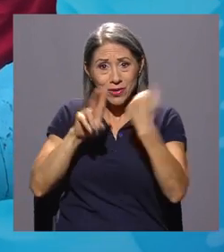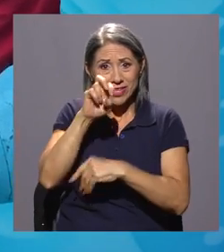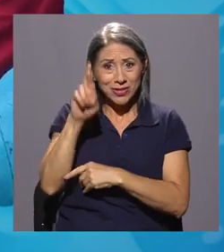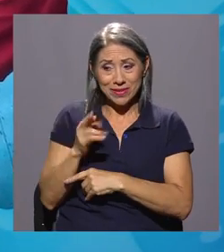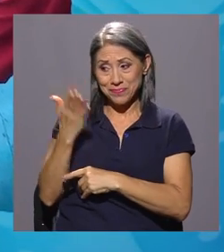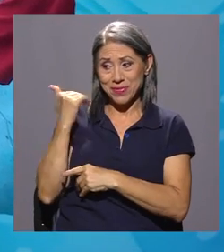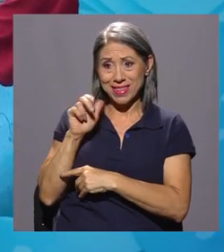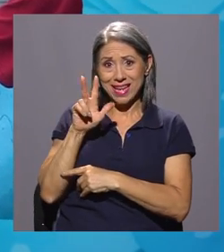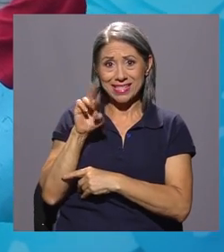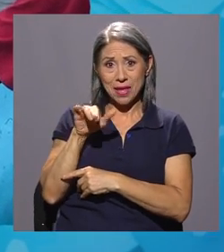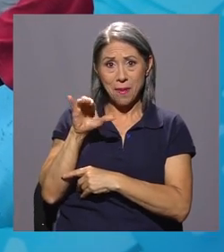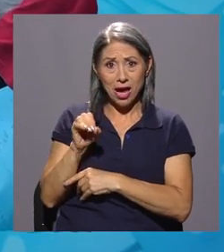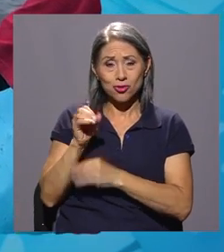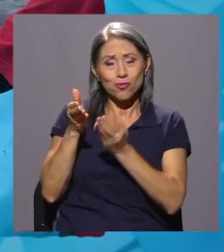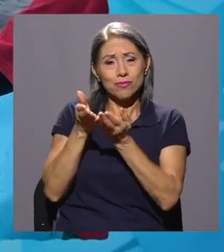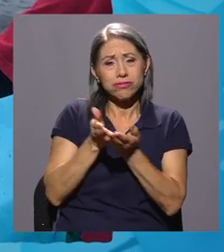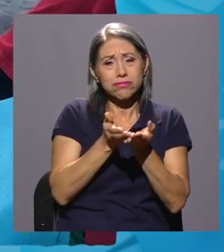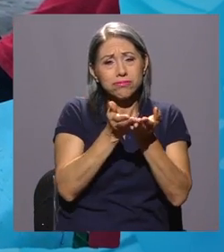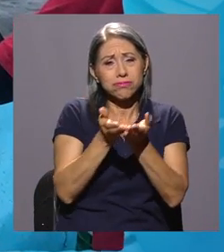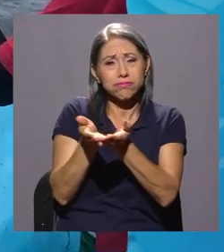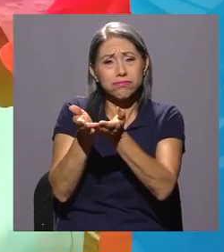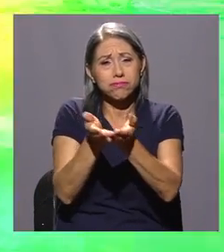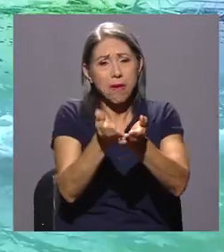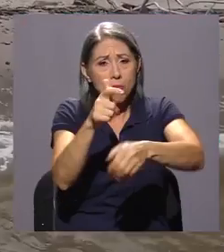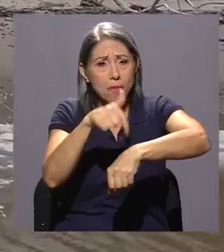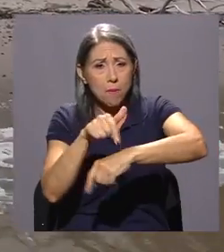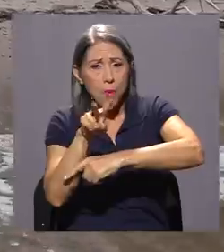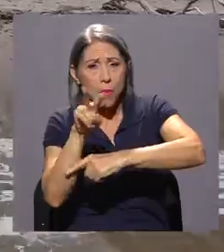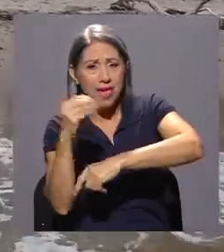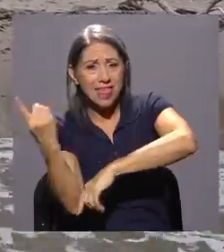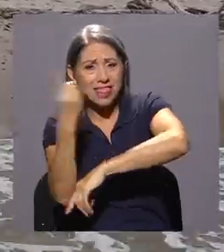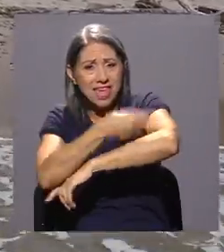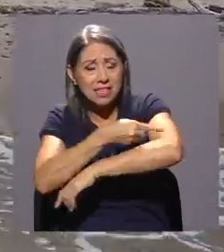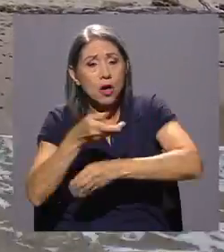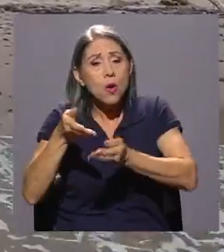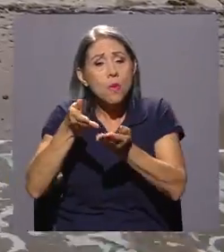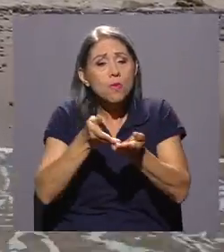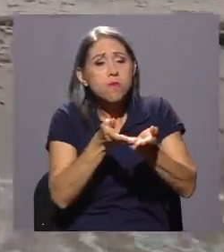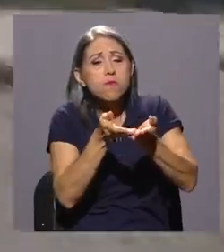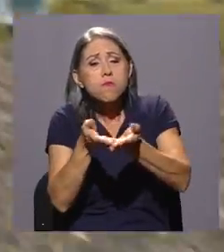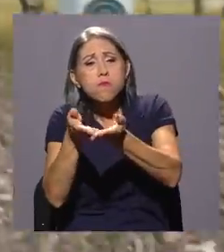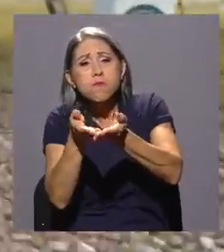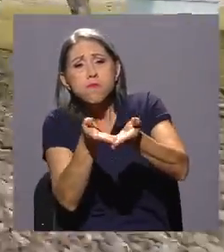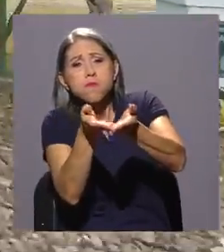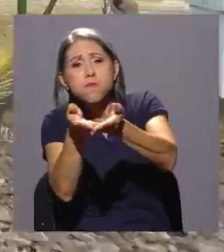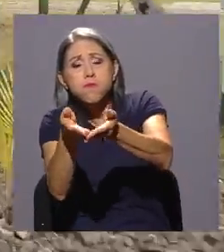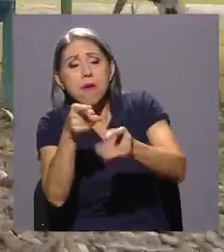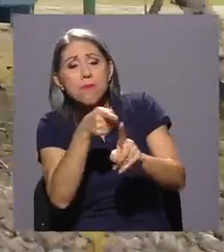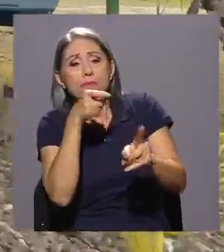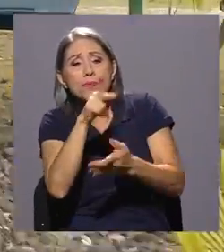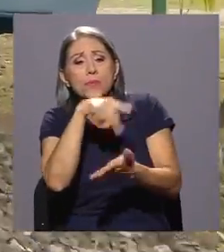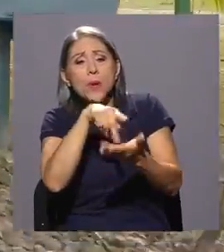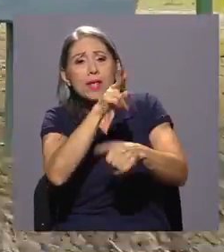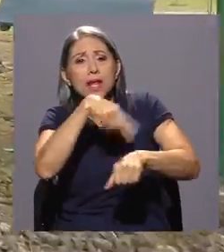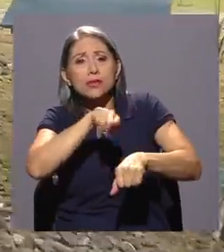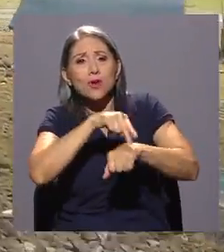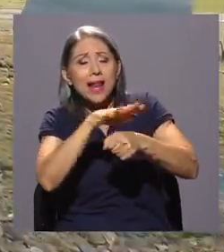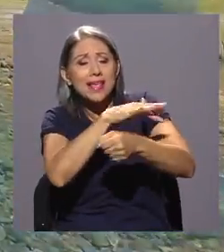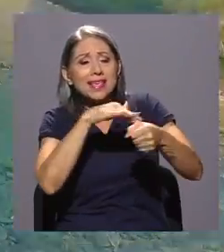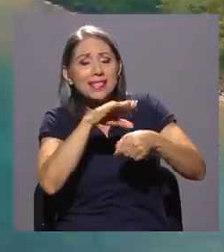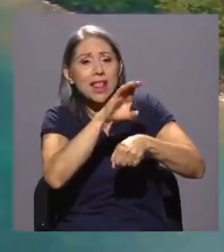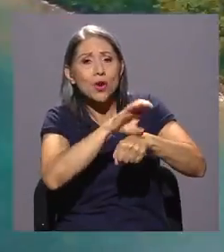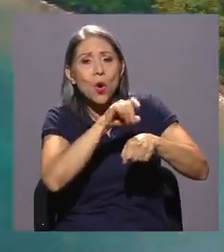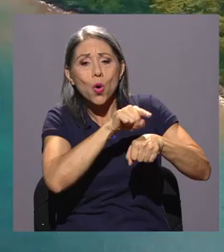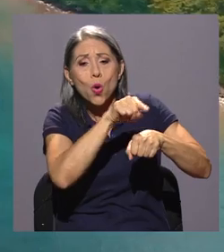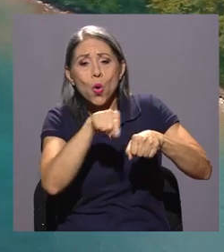el pasado 3 de mayo en una expedición de 20 días. En su travesía, recorrerán el corredor migratorio entre el Parque Nacional Isla del